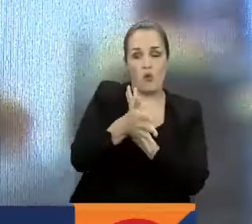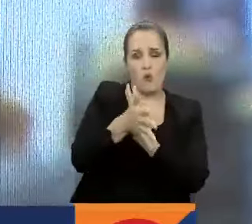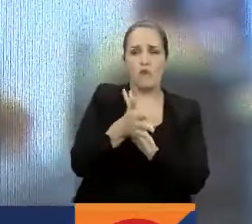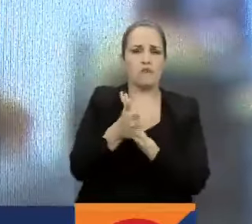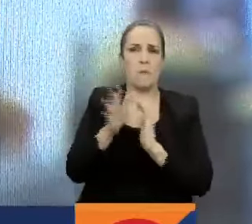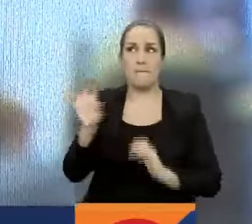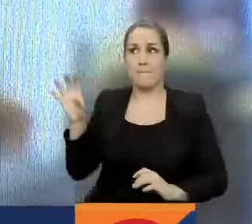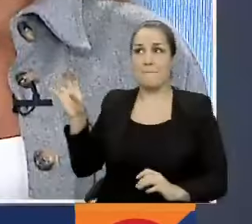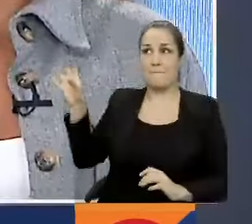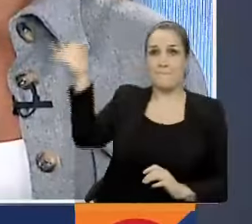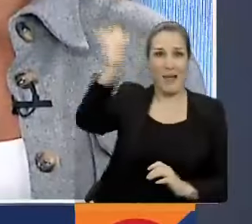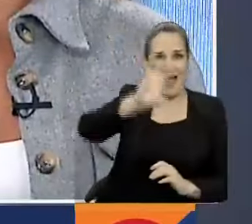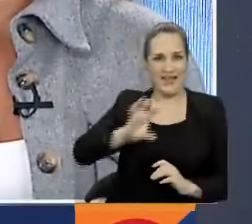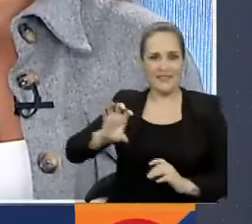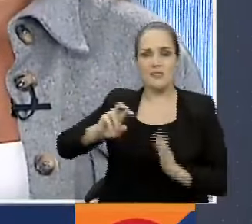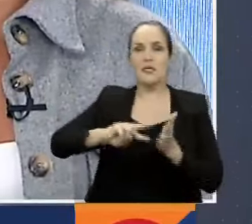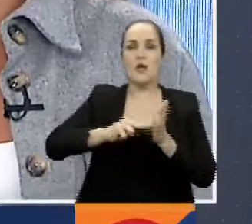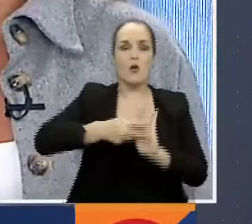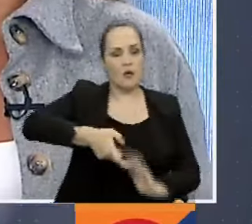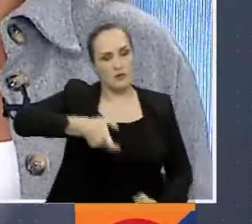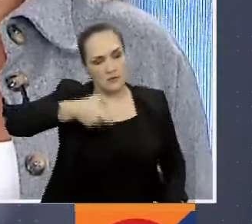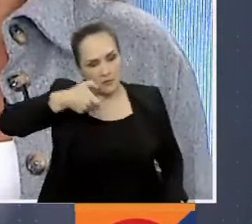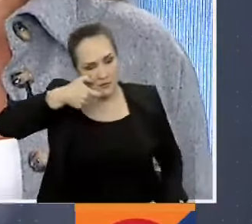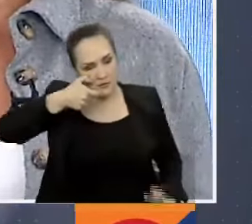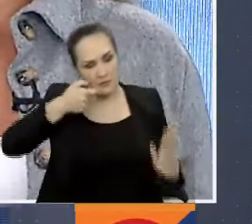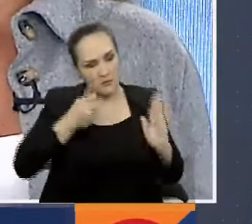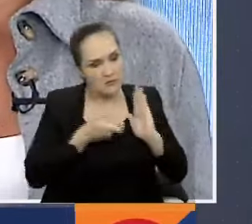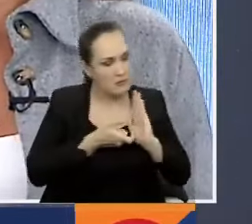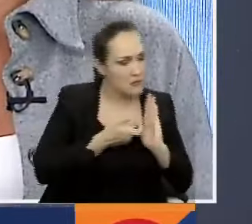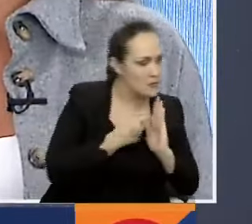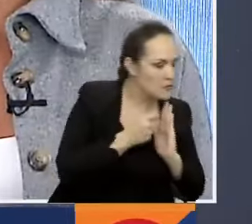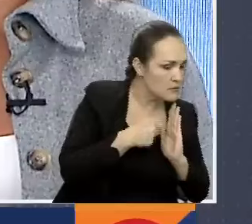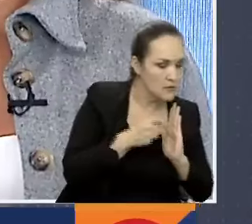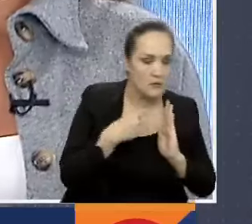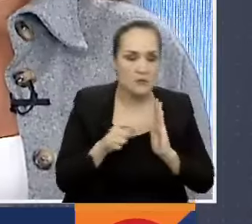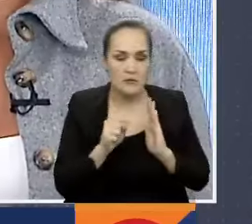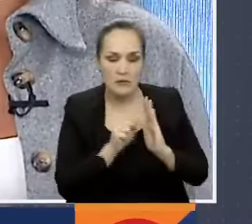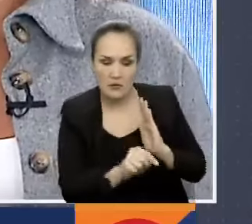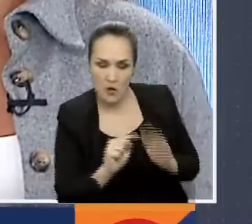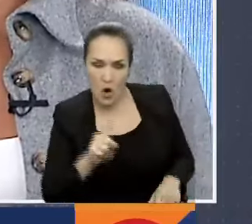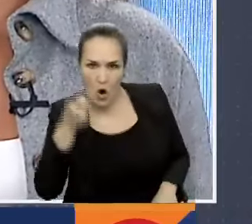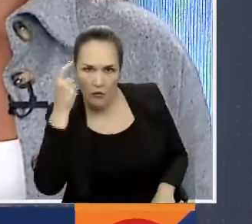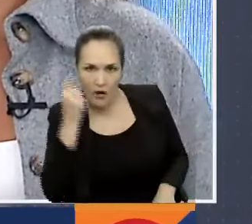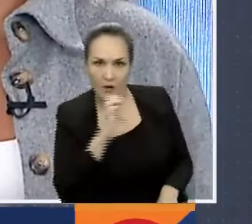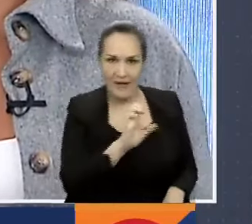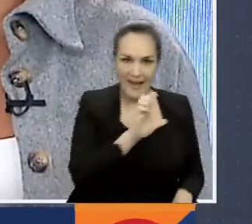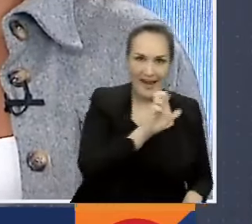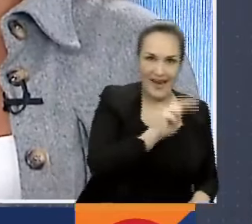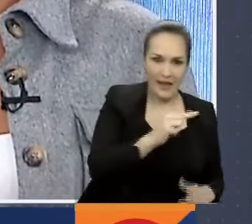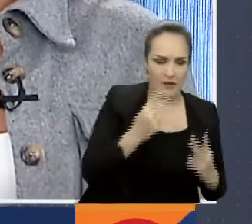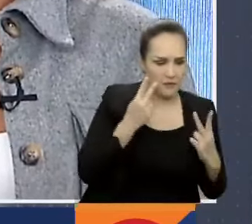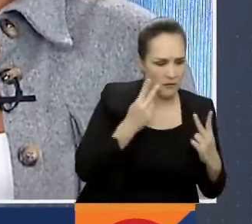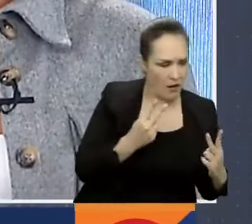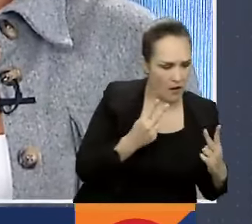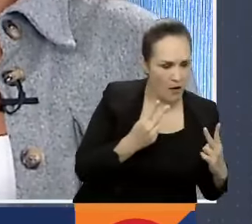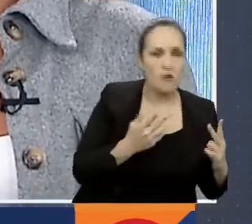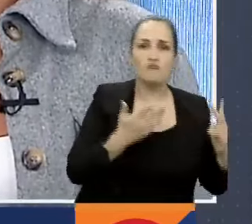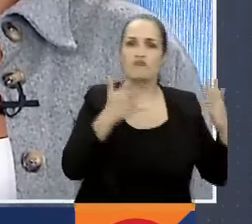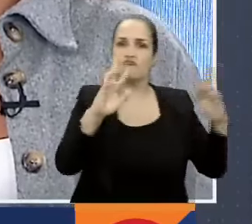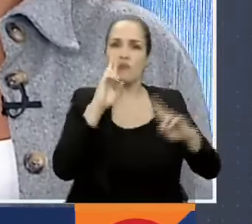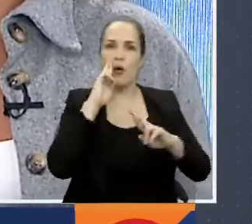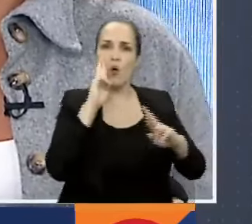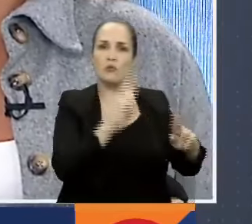países garantes y acompañantes permanentes de esta negociación de paz entre el gobierno y el ELN reconocieron el compromiso y la